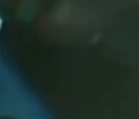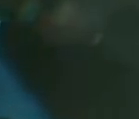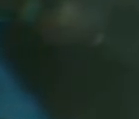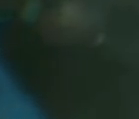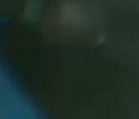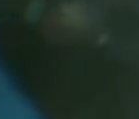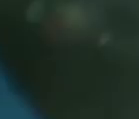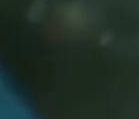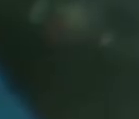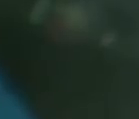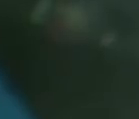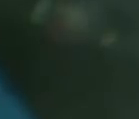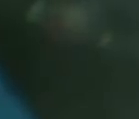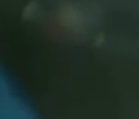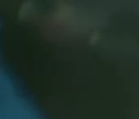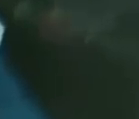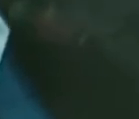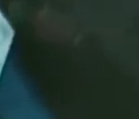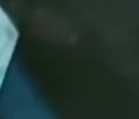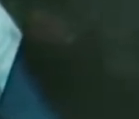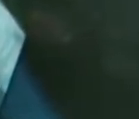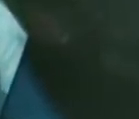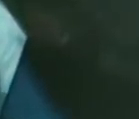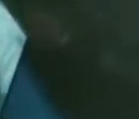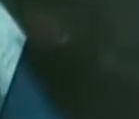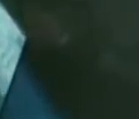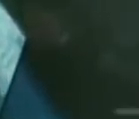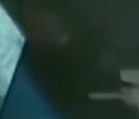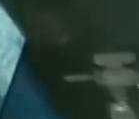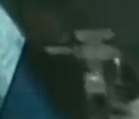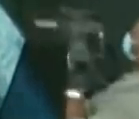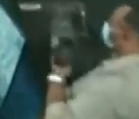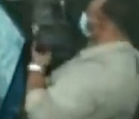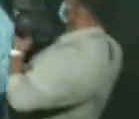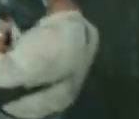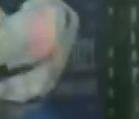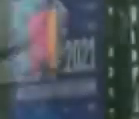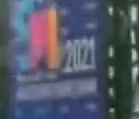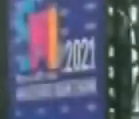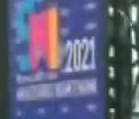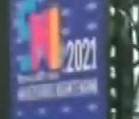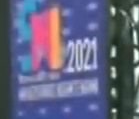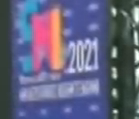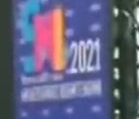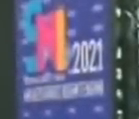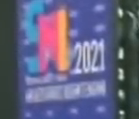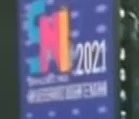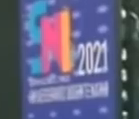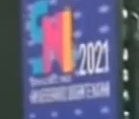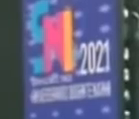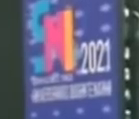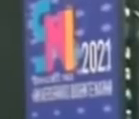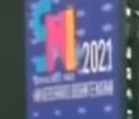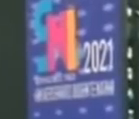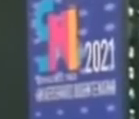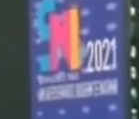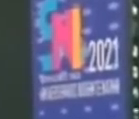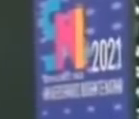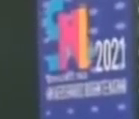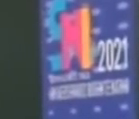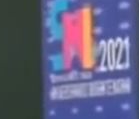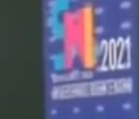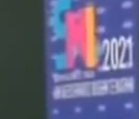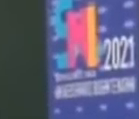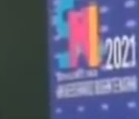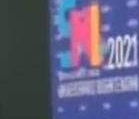setenta y dos de ellas son públicas el ochenta por ciento de los estudiantes universitarios se forman